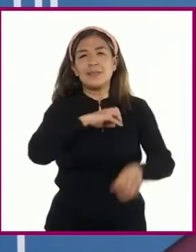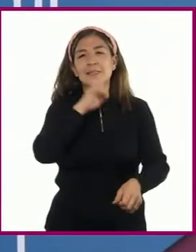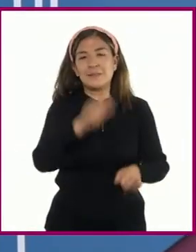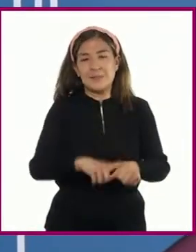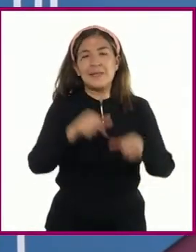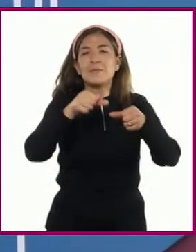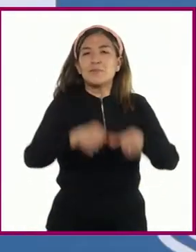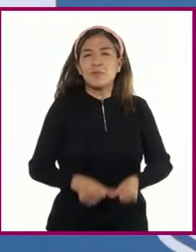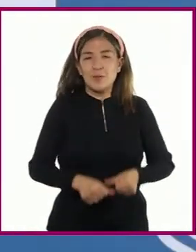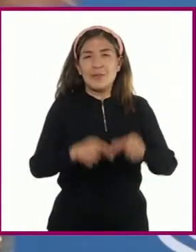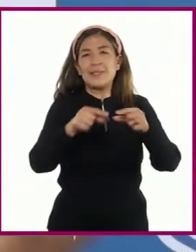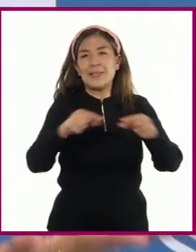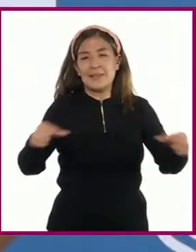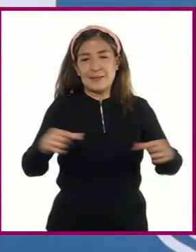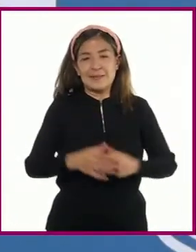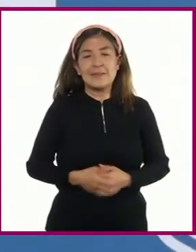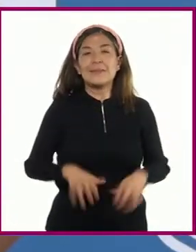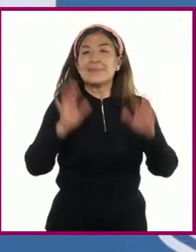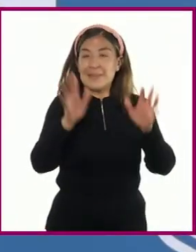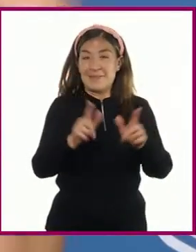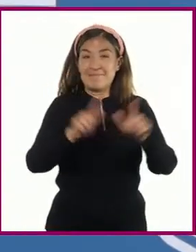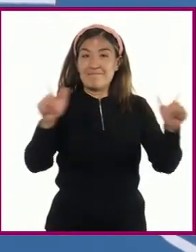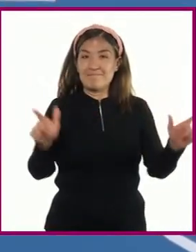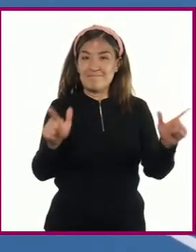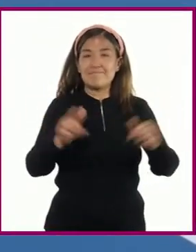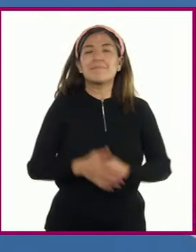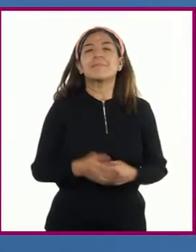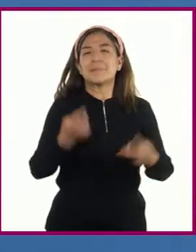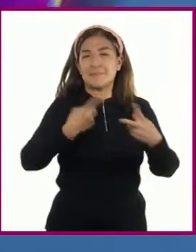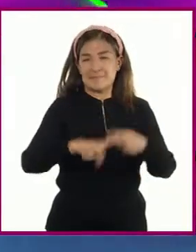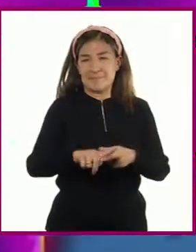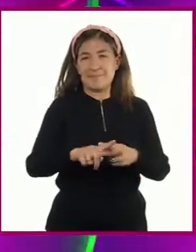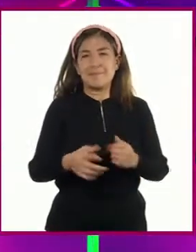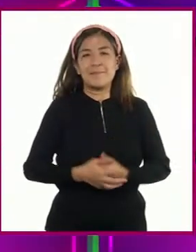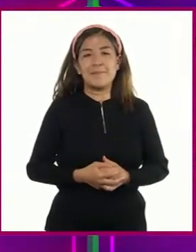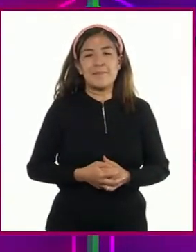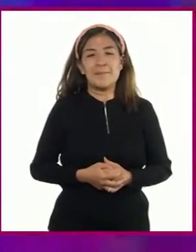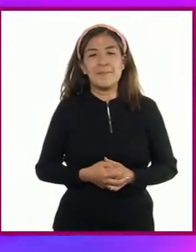y regleta. ¿Listas y listos? ¡Comencemos!